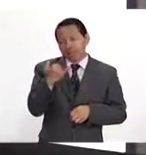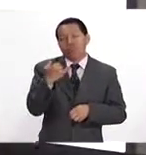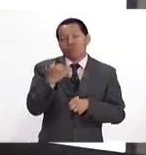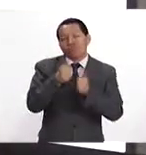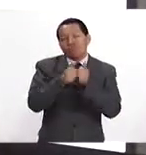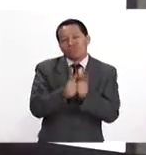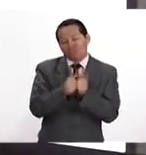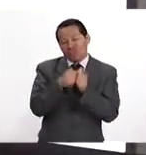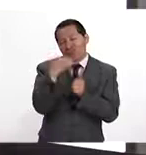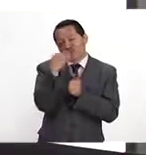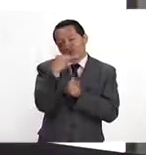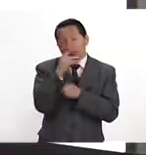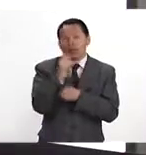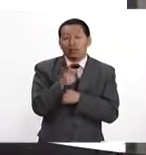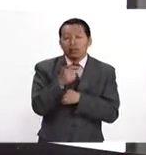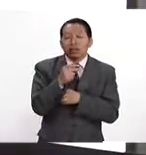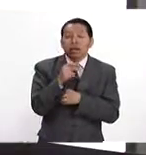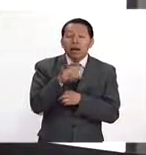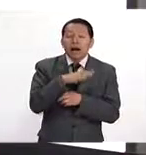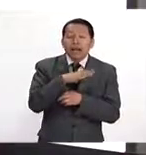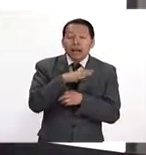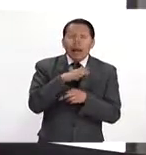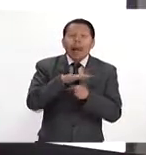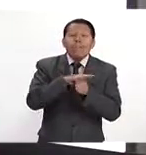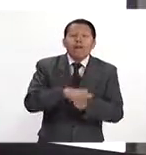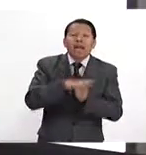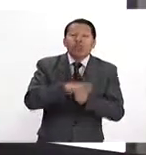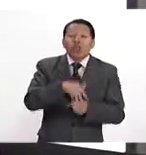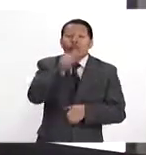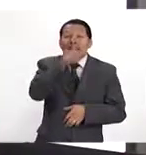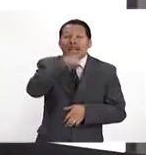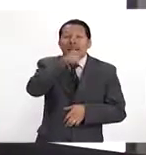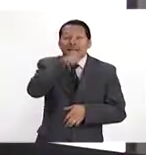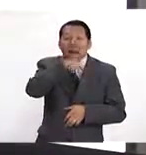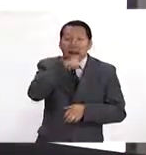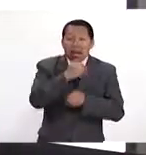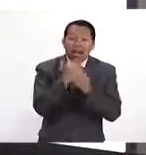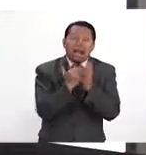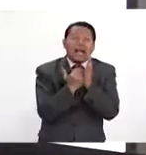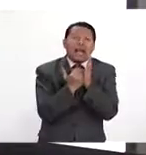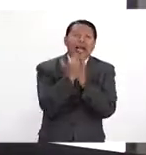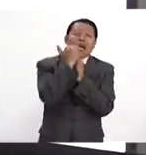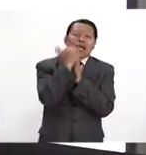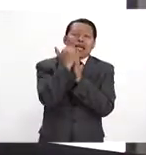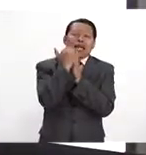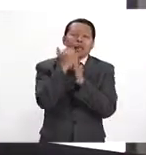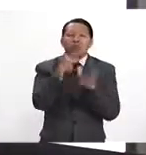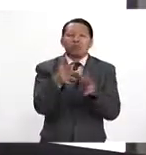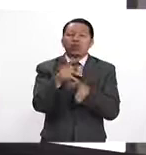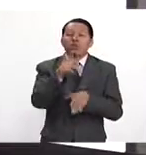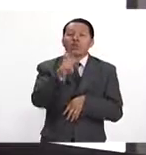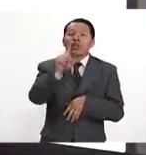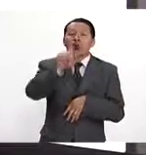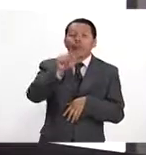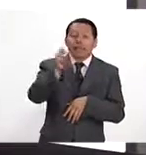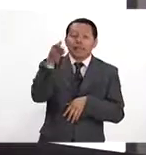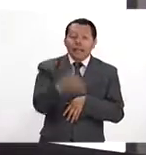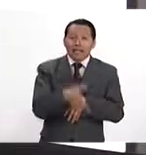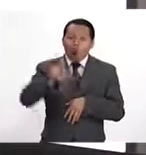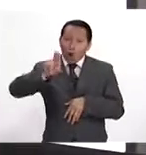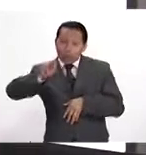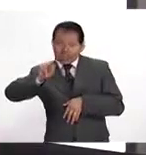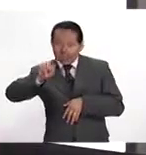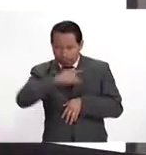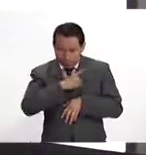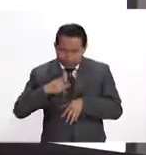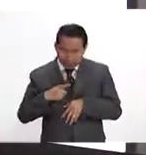O sea, la elevación de la presión arterial. Nosotros normalmente debemos tener cifras de presión arterial o tensión arterial de 120, 80 y cuando